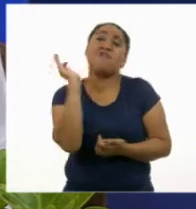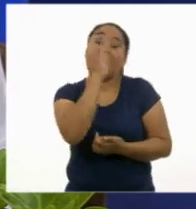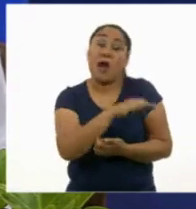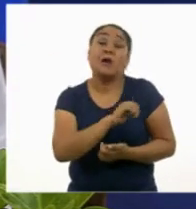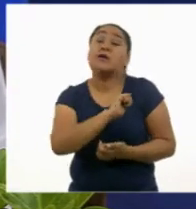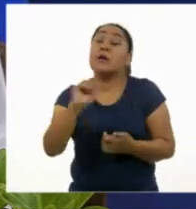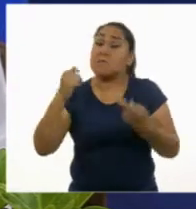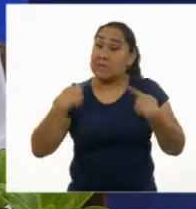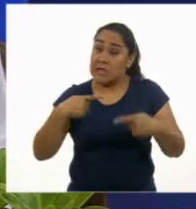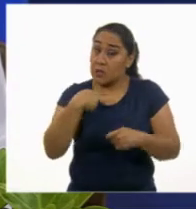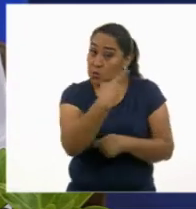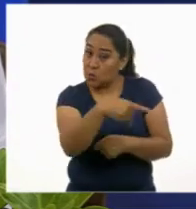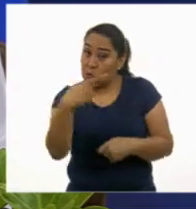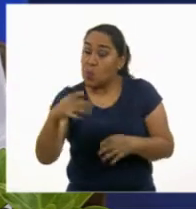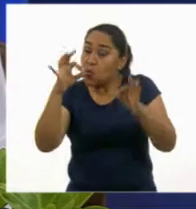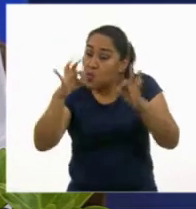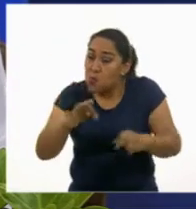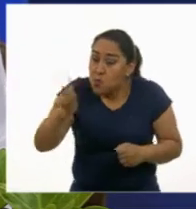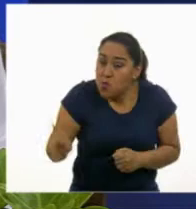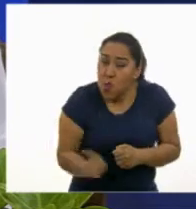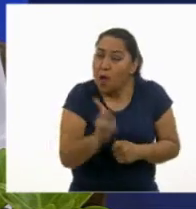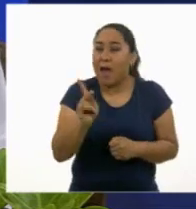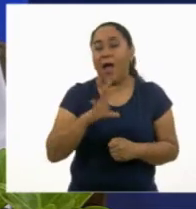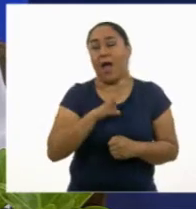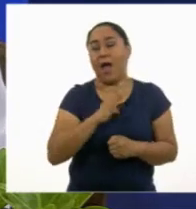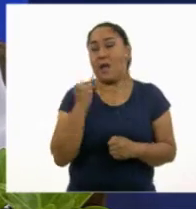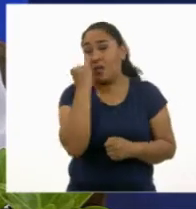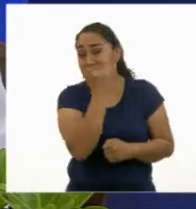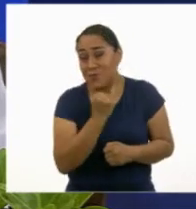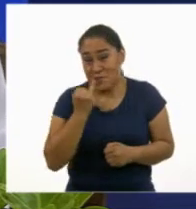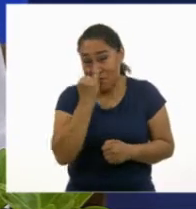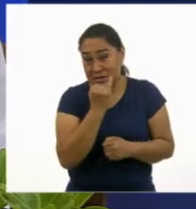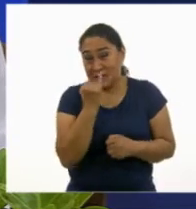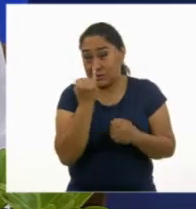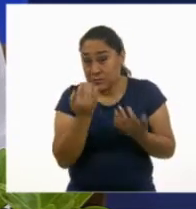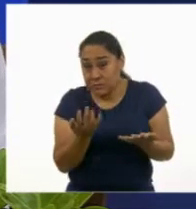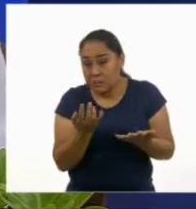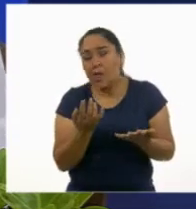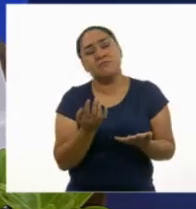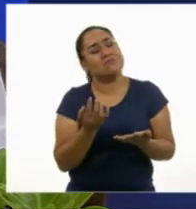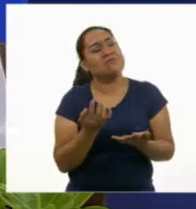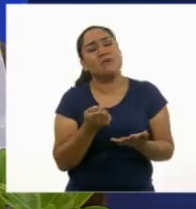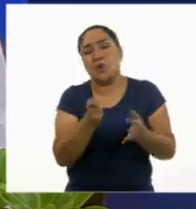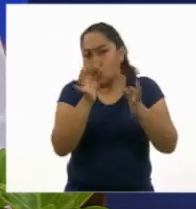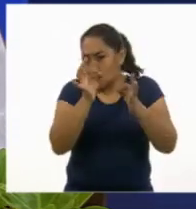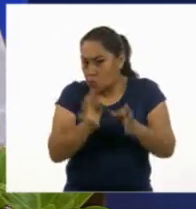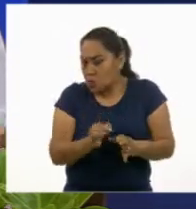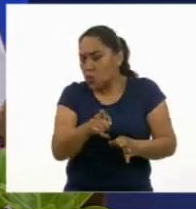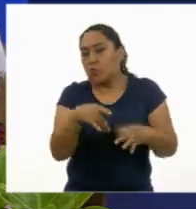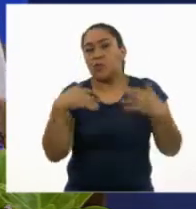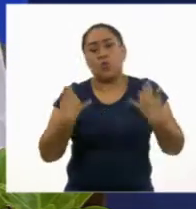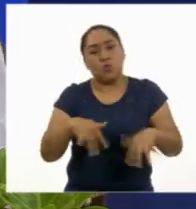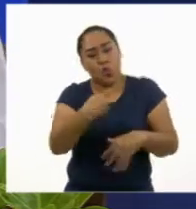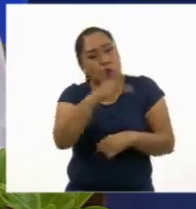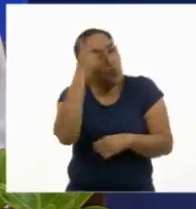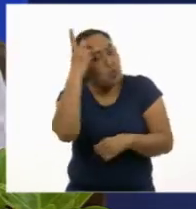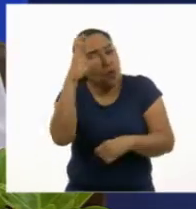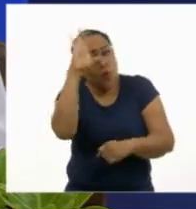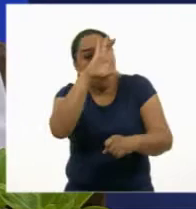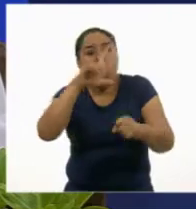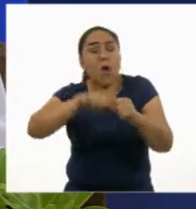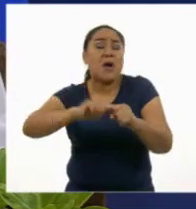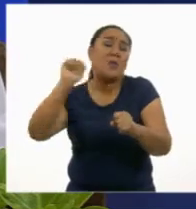pueblos originarios, hablantes de otra lengua distinta al castellano, son propietarios de una cultura